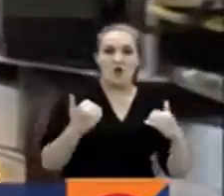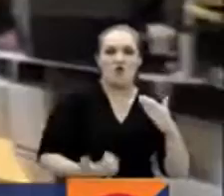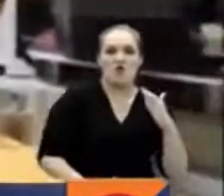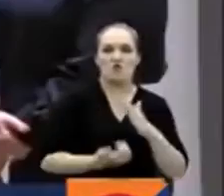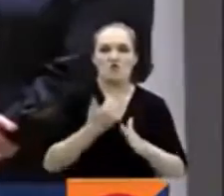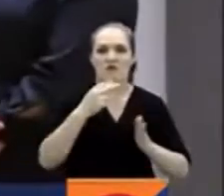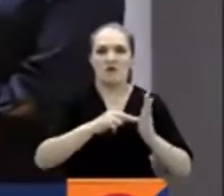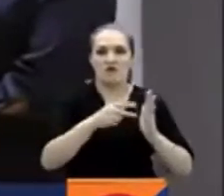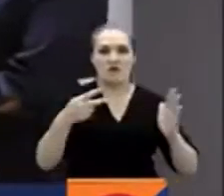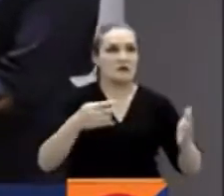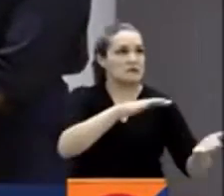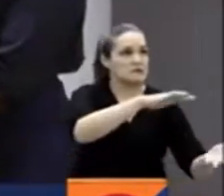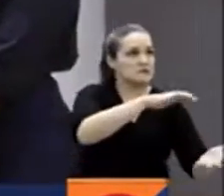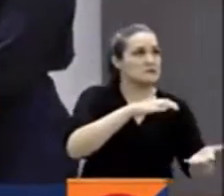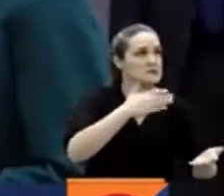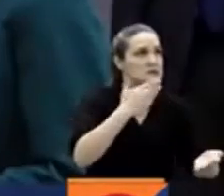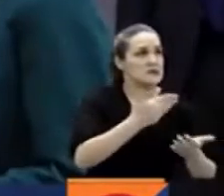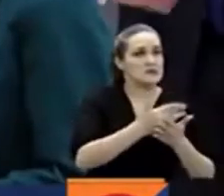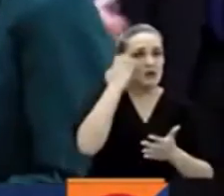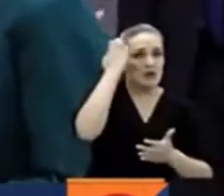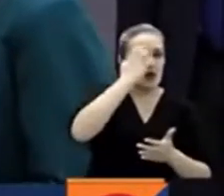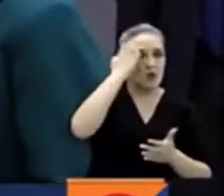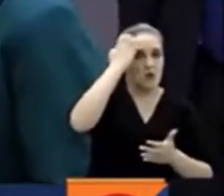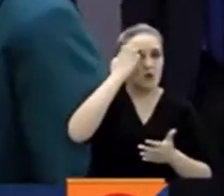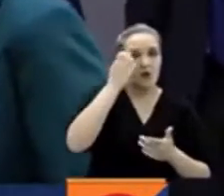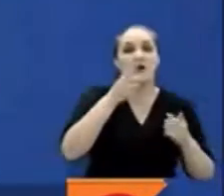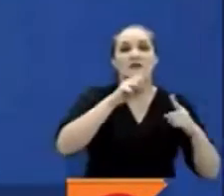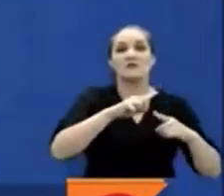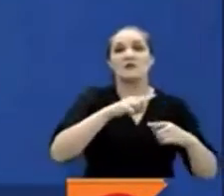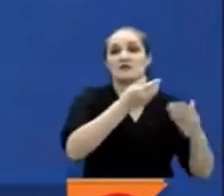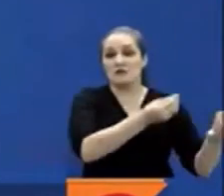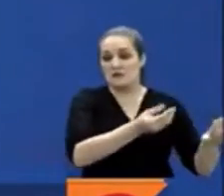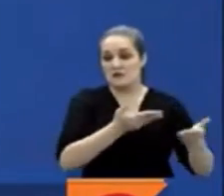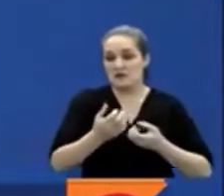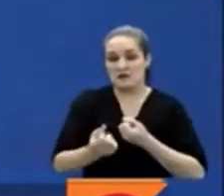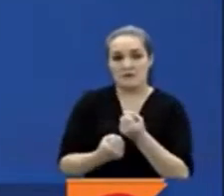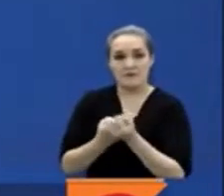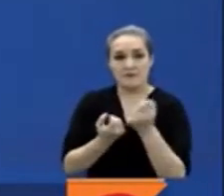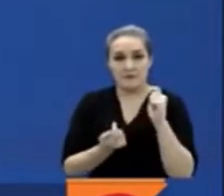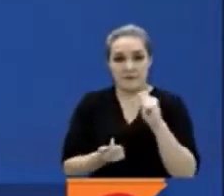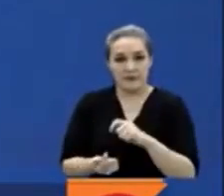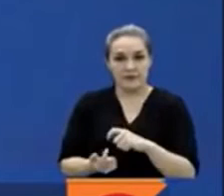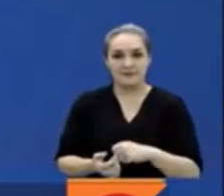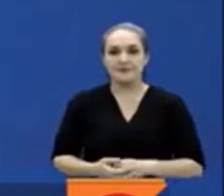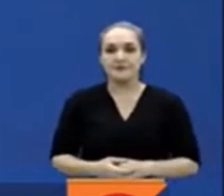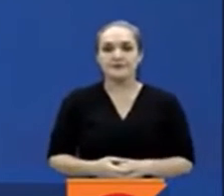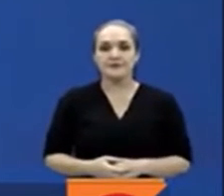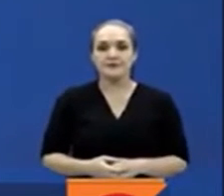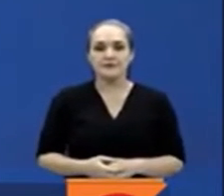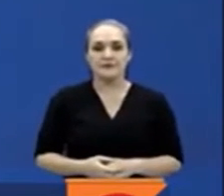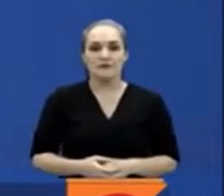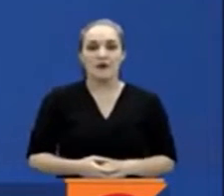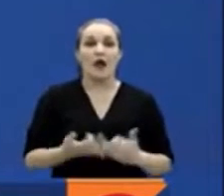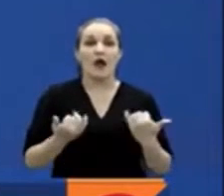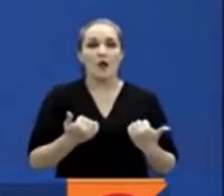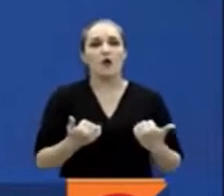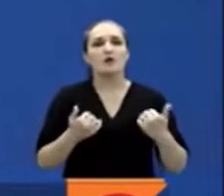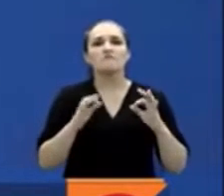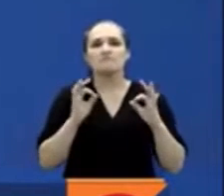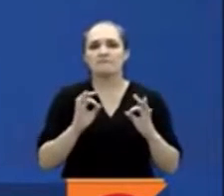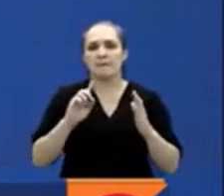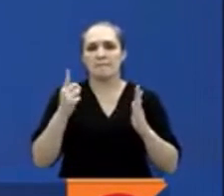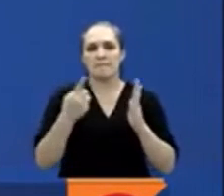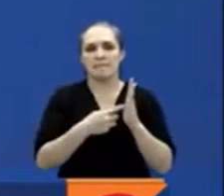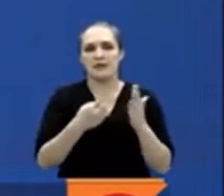recibido a Occidente, Europa amplía el amparo económico a Ucrania. La discusión fue redonda. 1.500